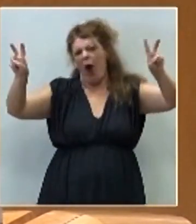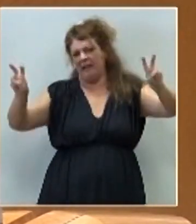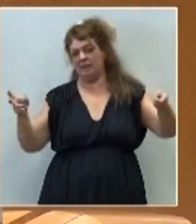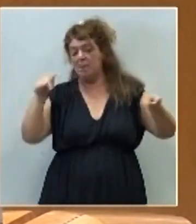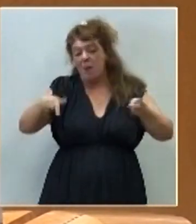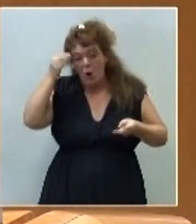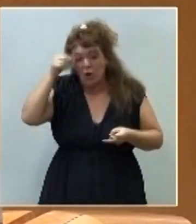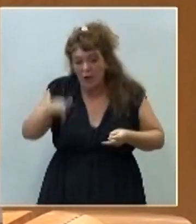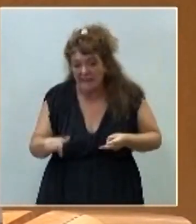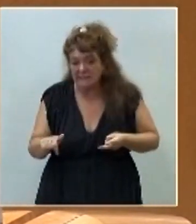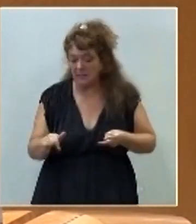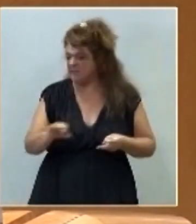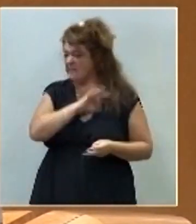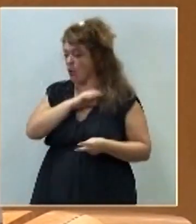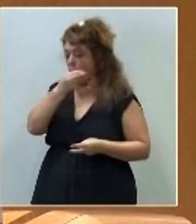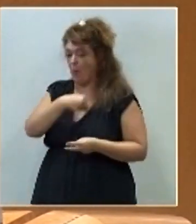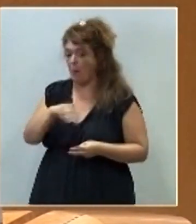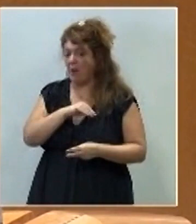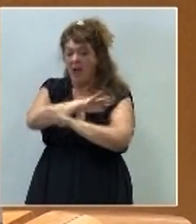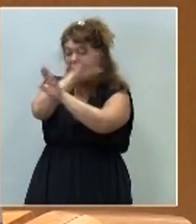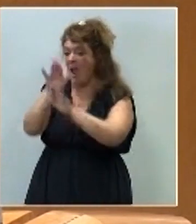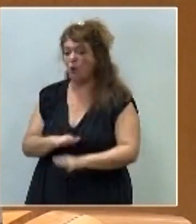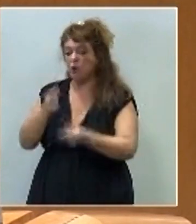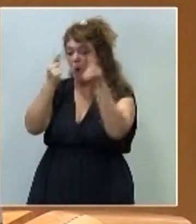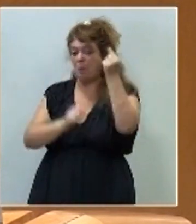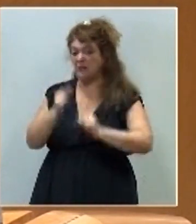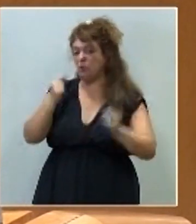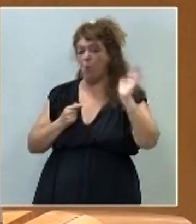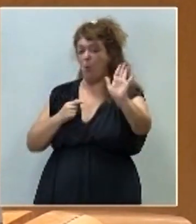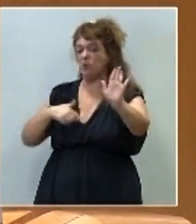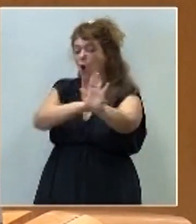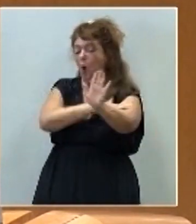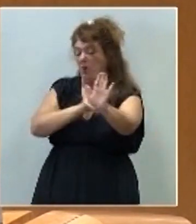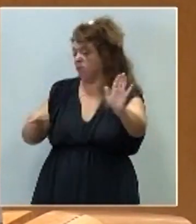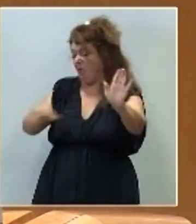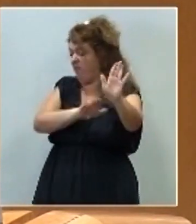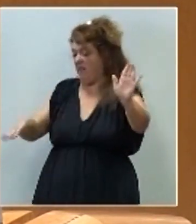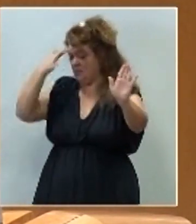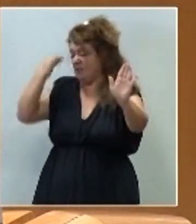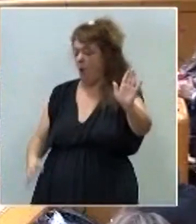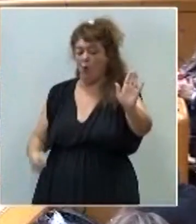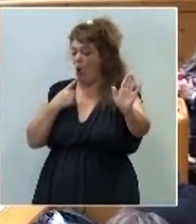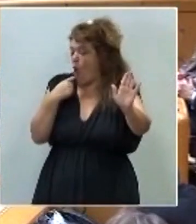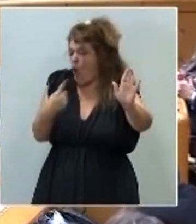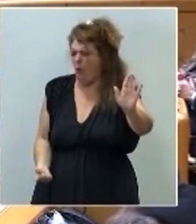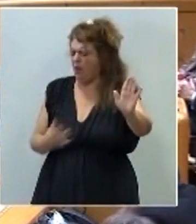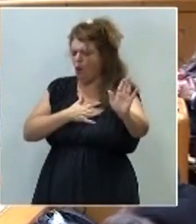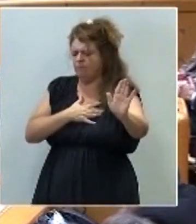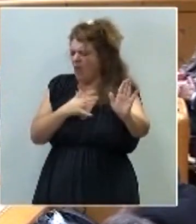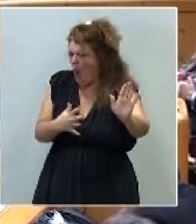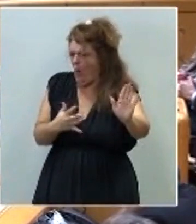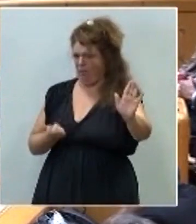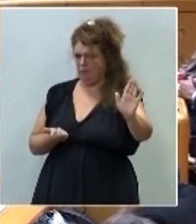este va a ser, señor presidente, el último presupuesto como presidente del Gobierno de España. Lo digo de corazón,